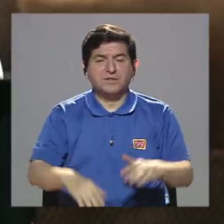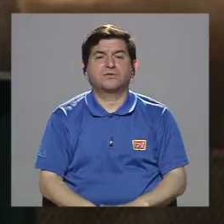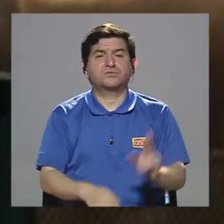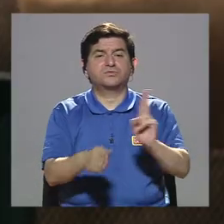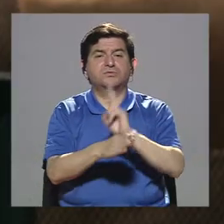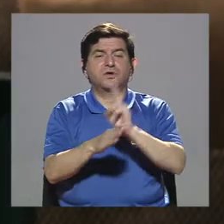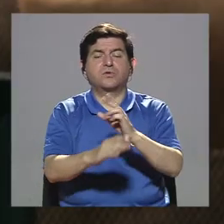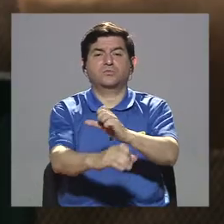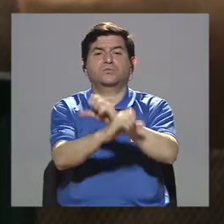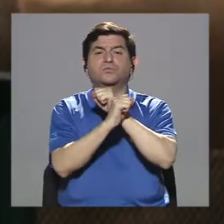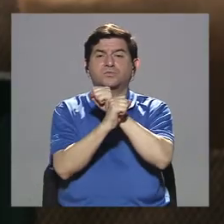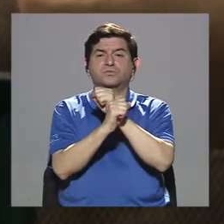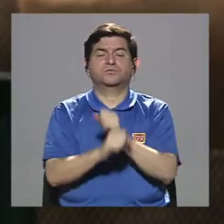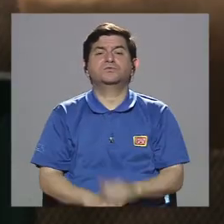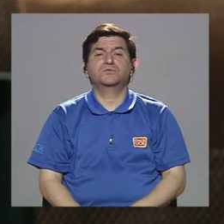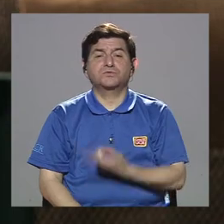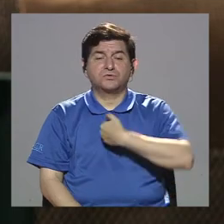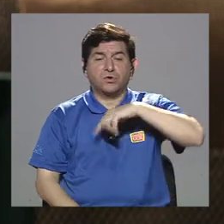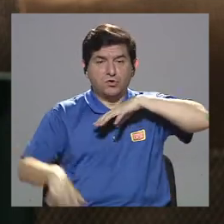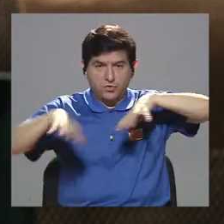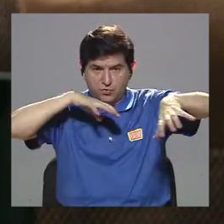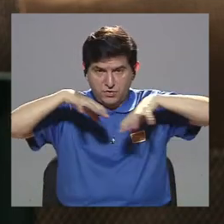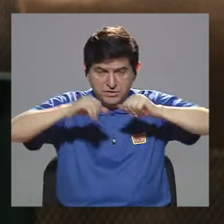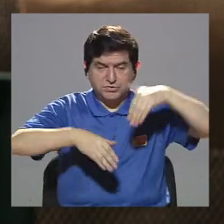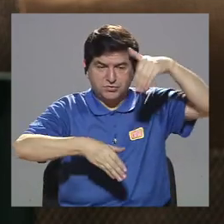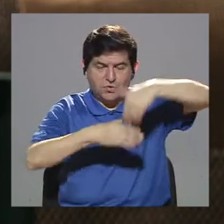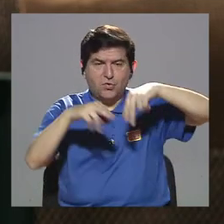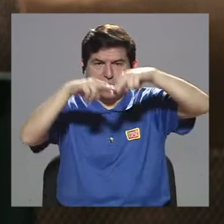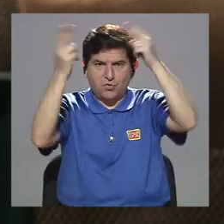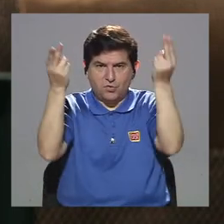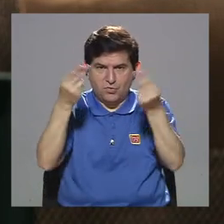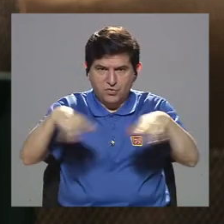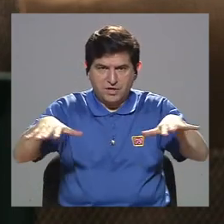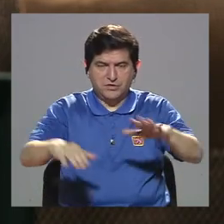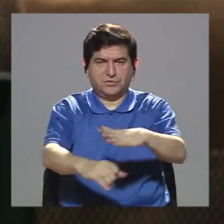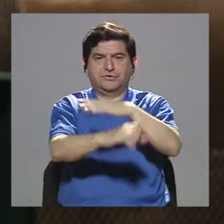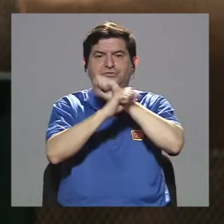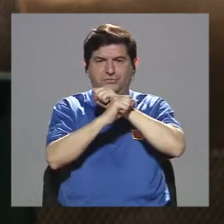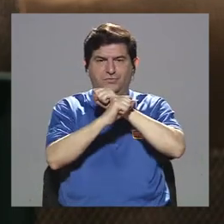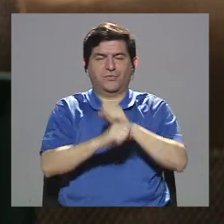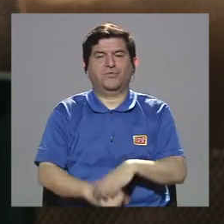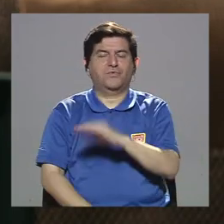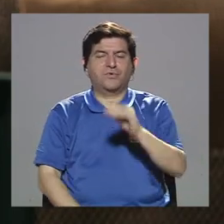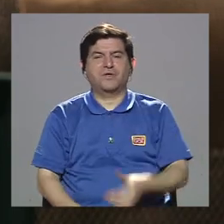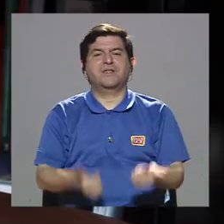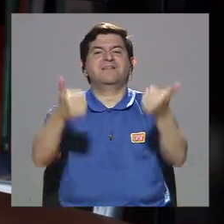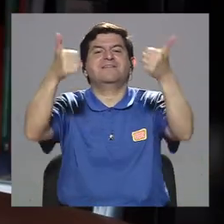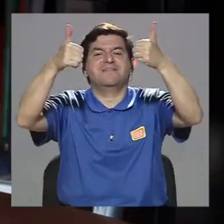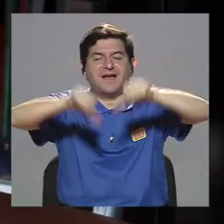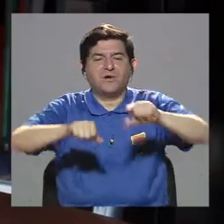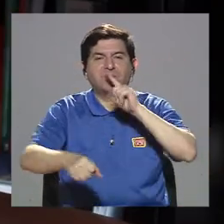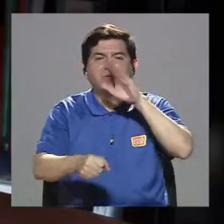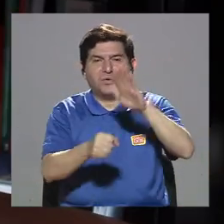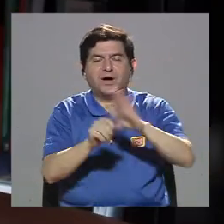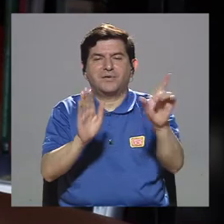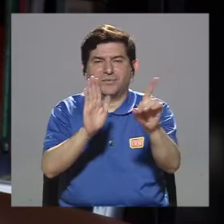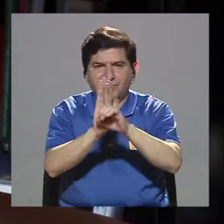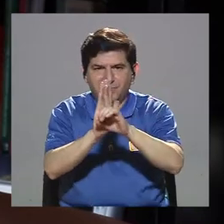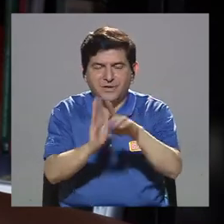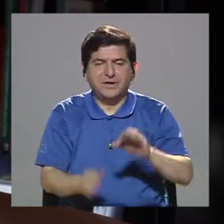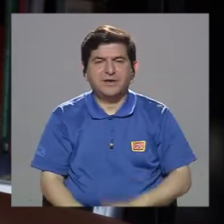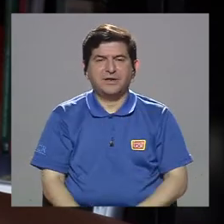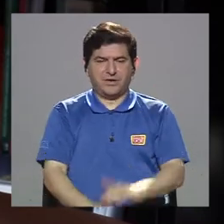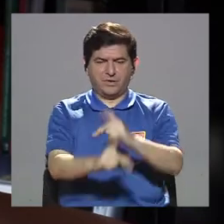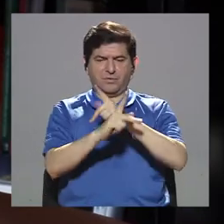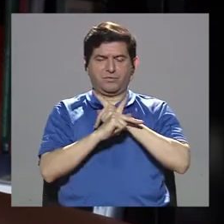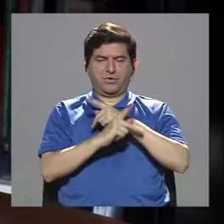garantice a su vez que nuestro actuar en el Internet va a ser seguro y va a ser conforme a derechos y va